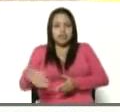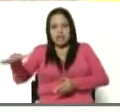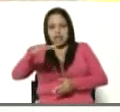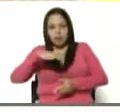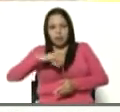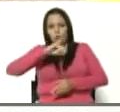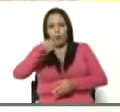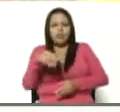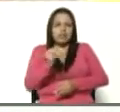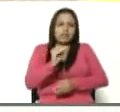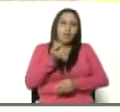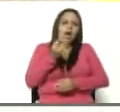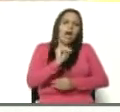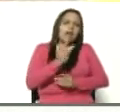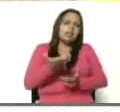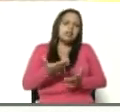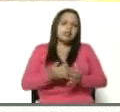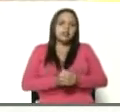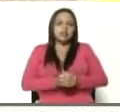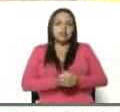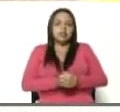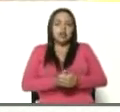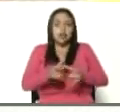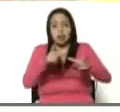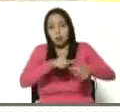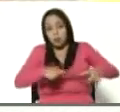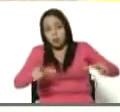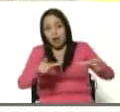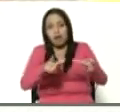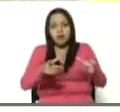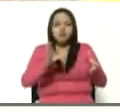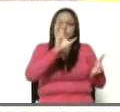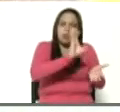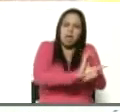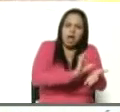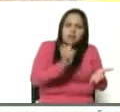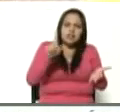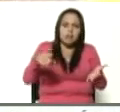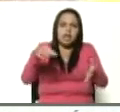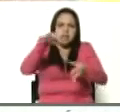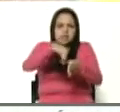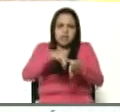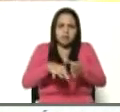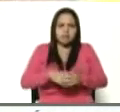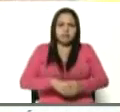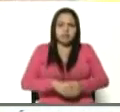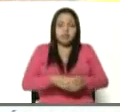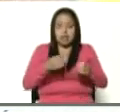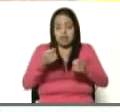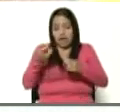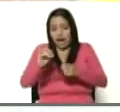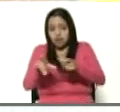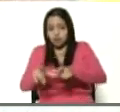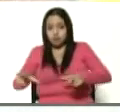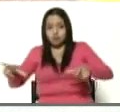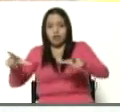Junquito tiene zonas semirurales y rurales, ahí está el espacio